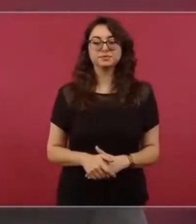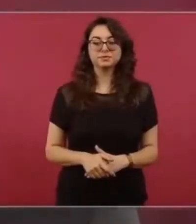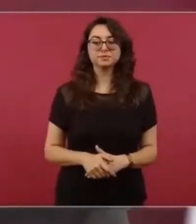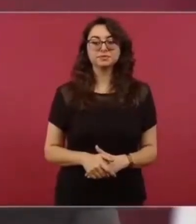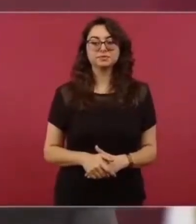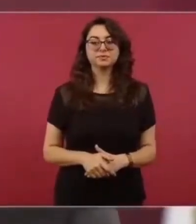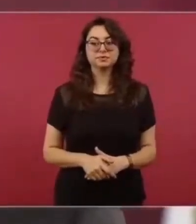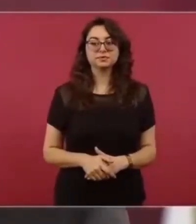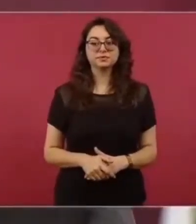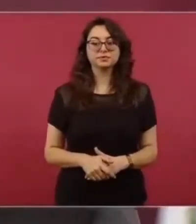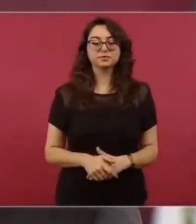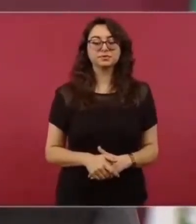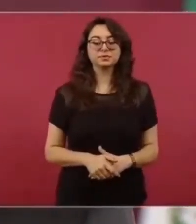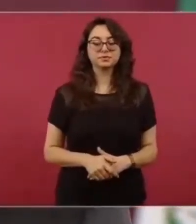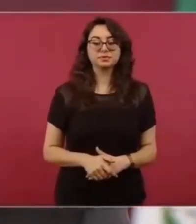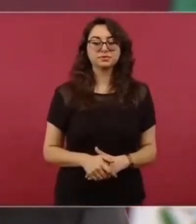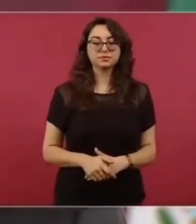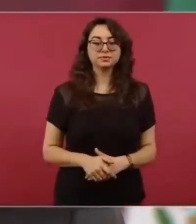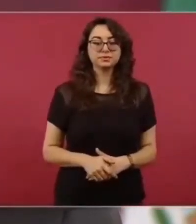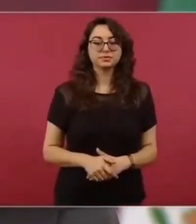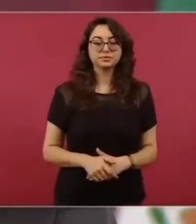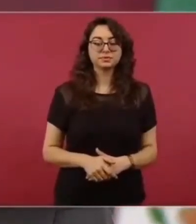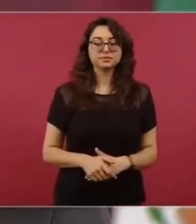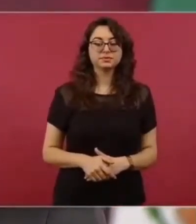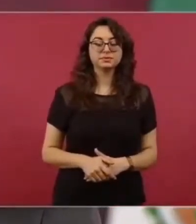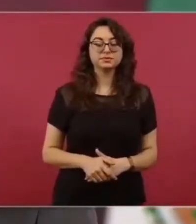como para decir este